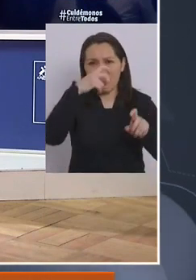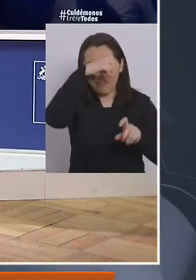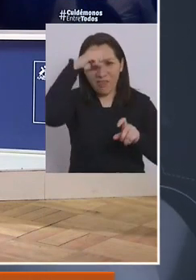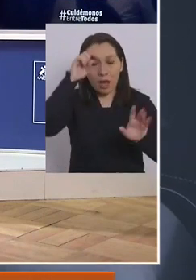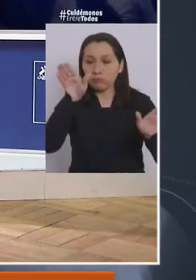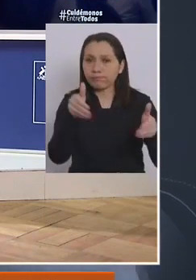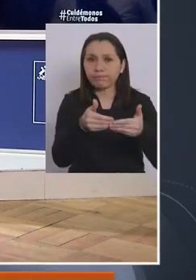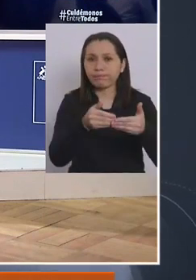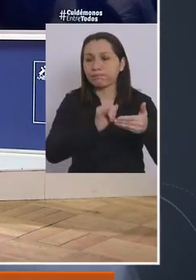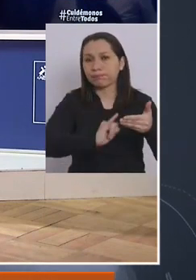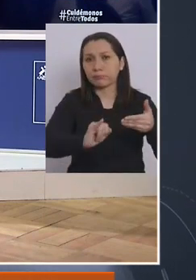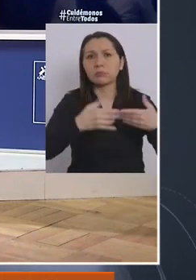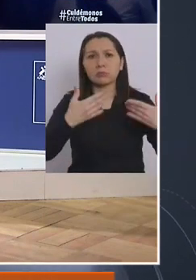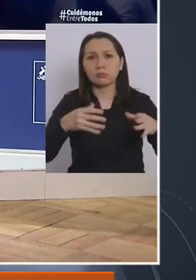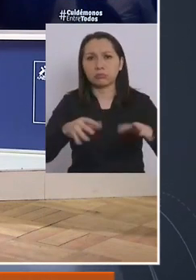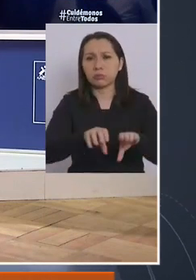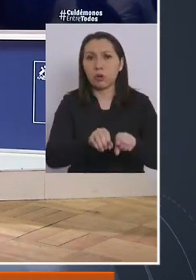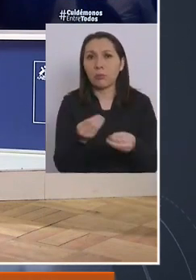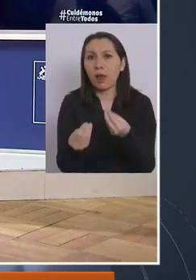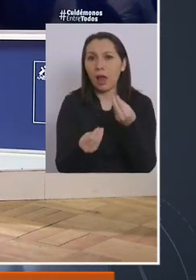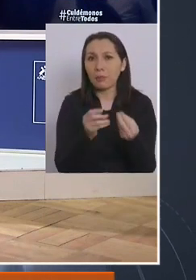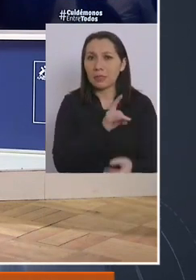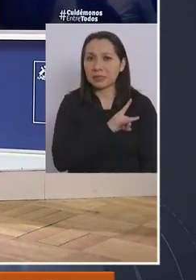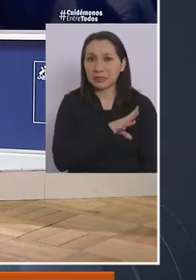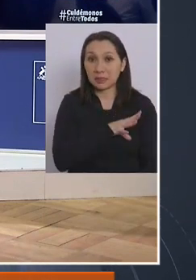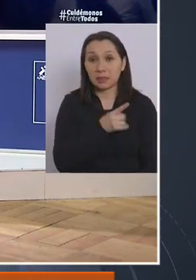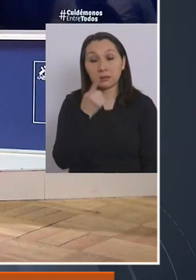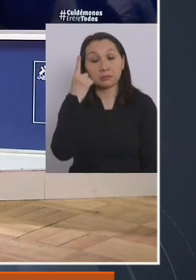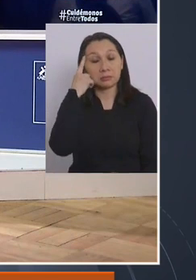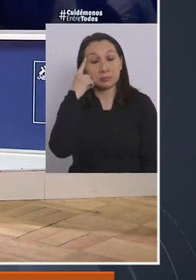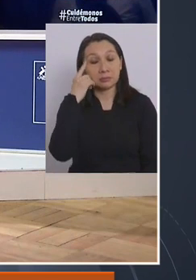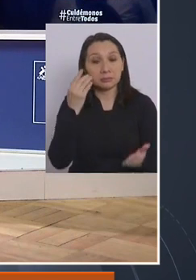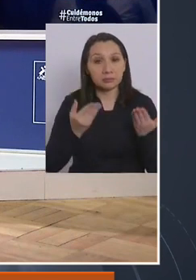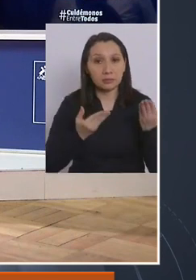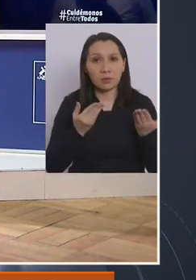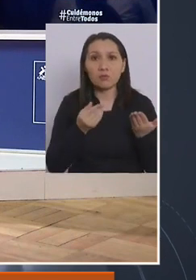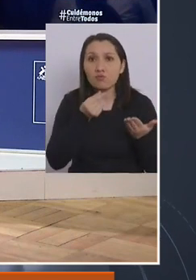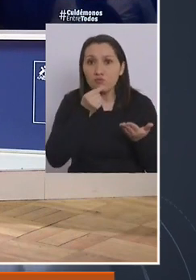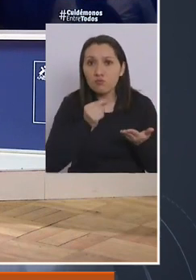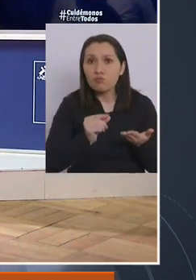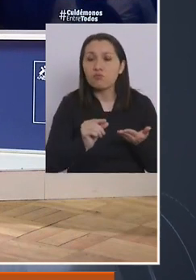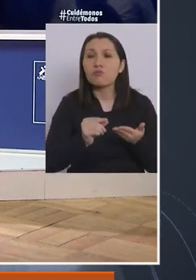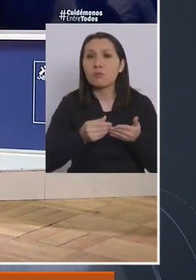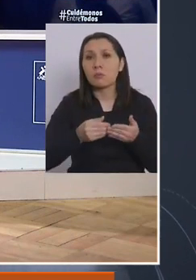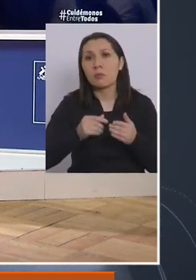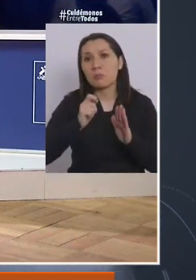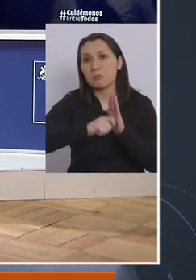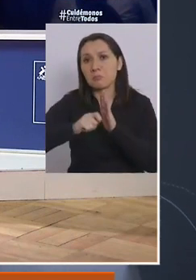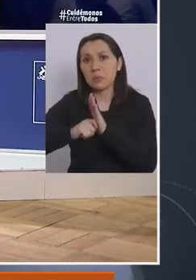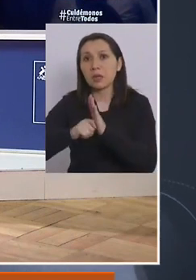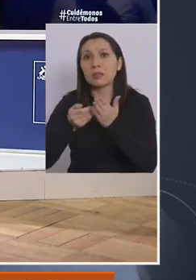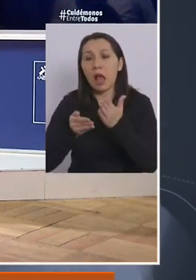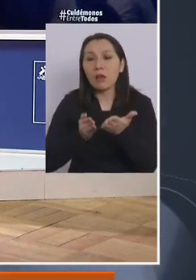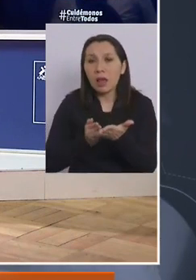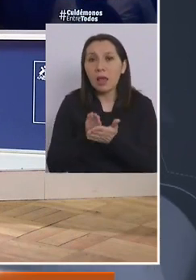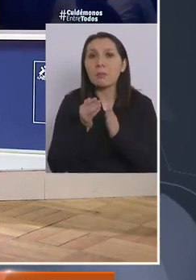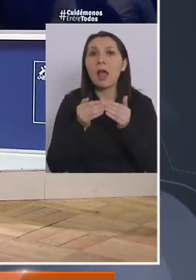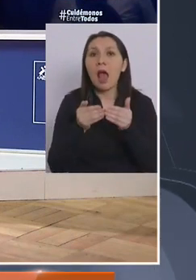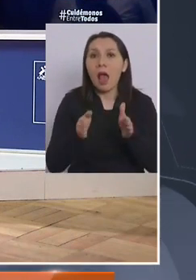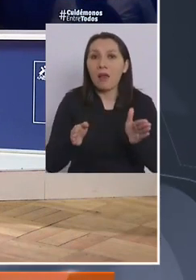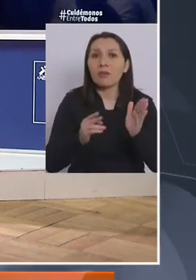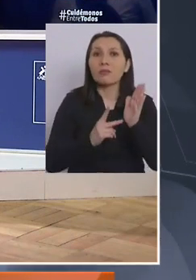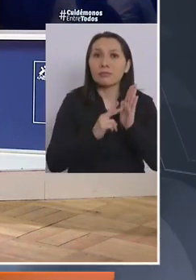verano, eso ya lo ha confirmado. ¿Qué va a pasar en Chile, teniendo en cuenta que estamos viviendo los primeros meses de apertura,